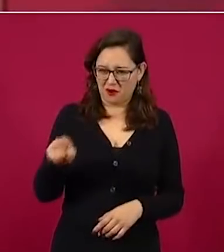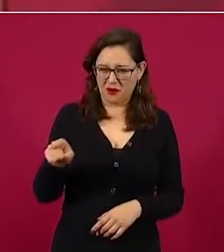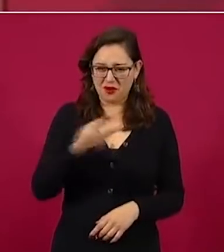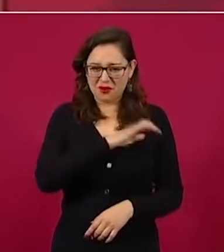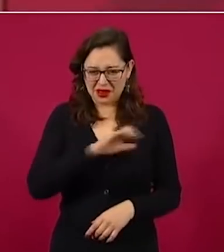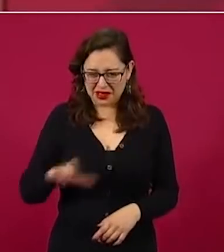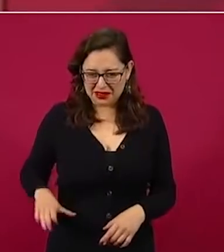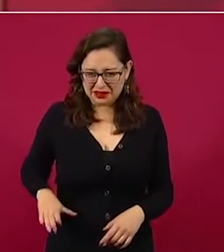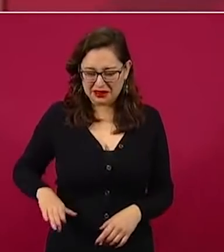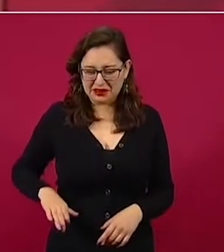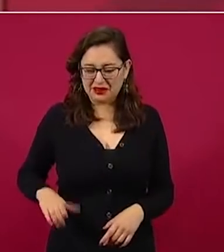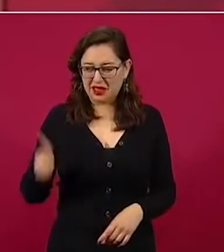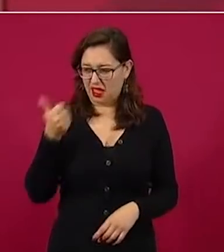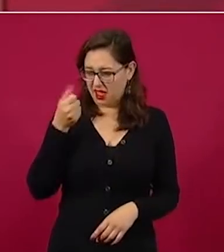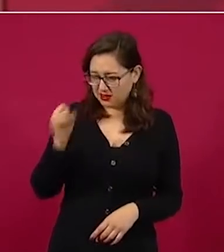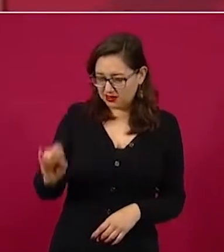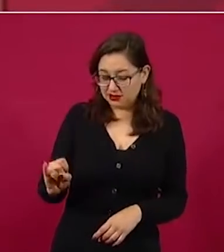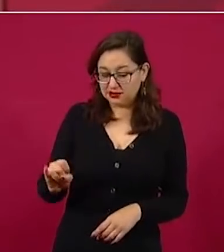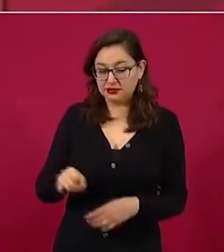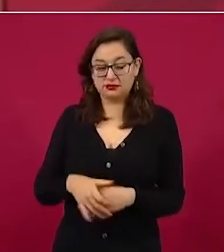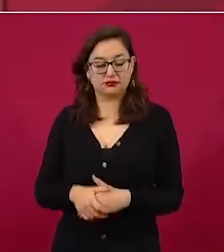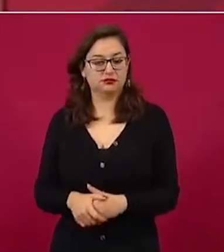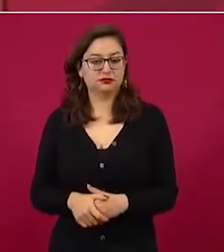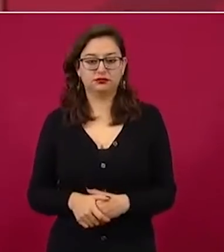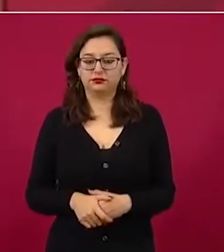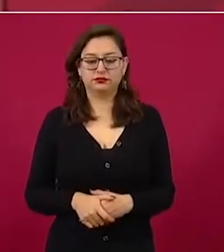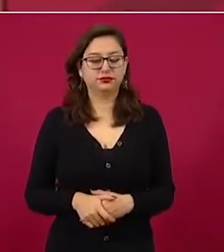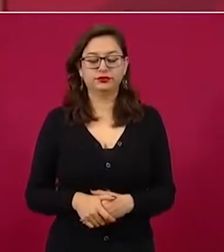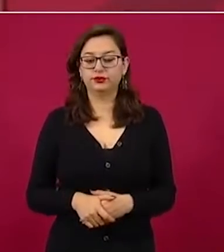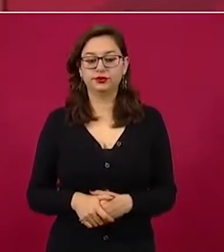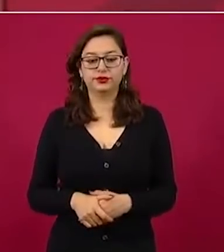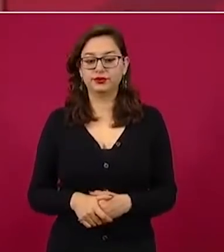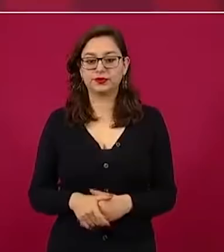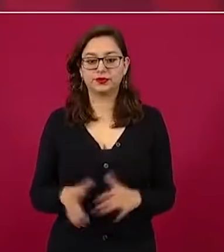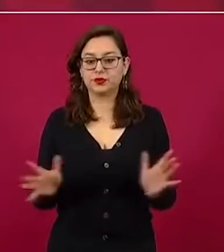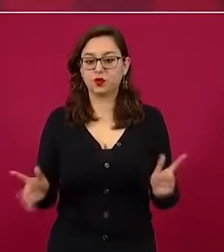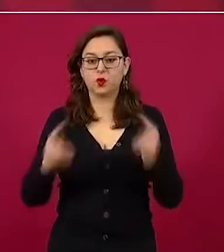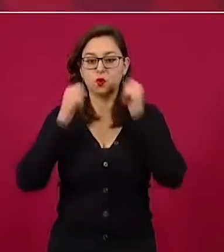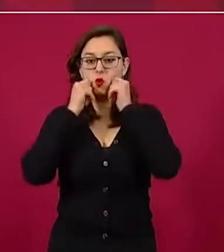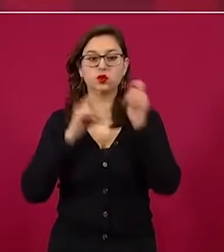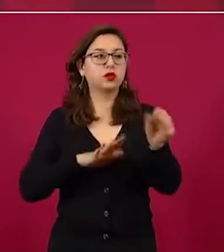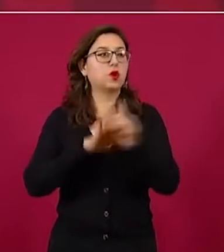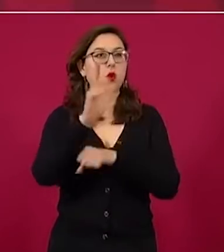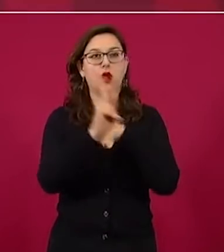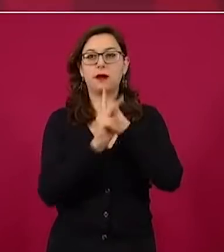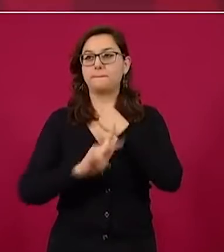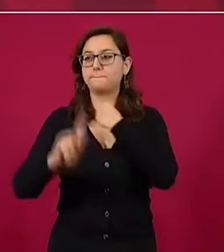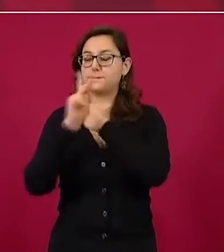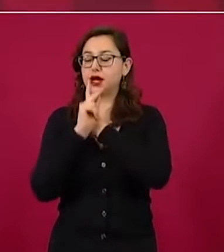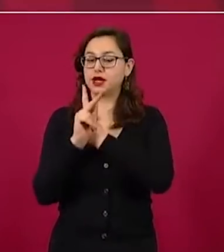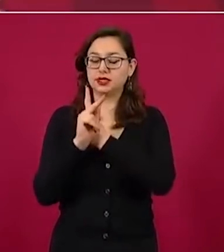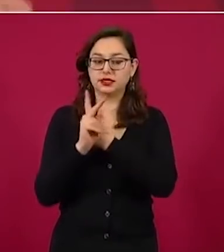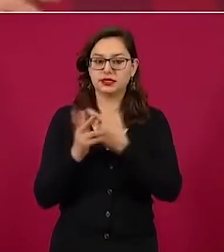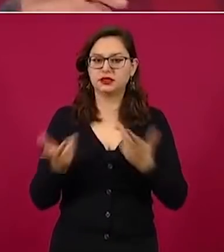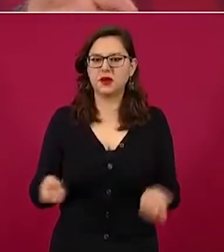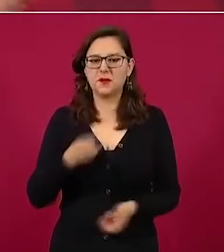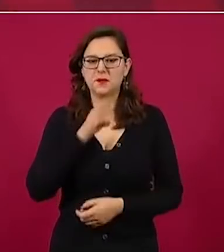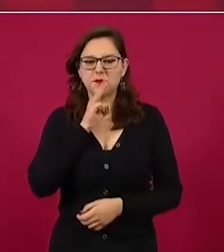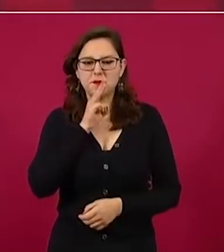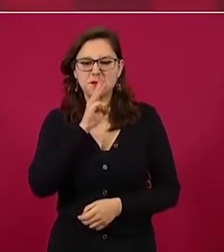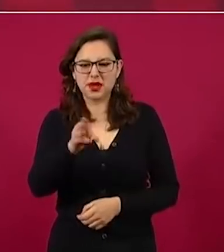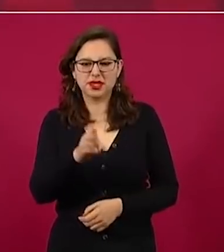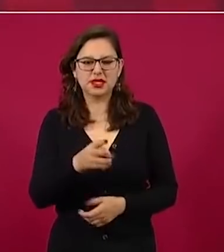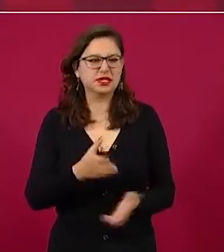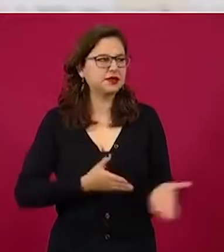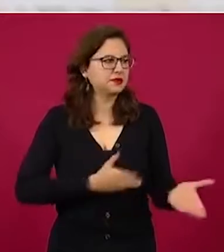algún cargo en cualquier país que se mete en la